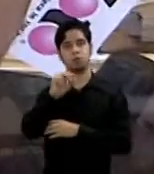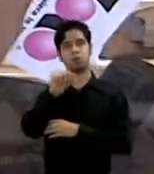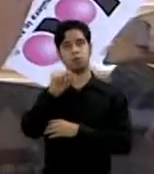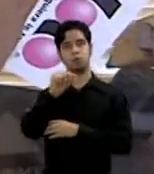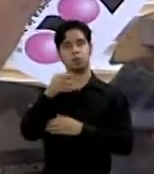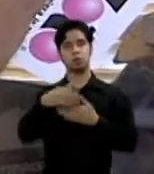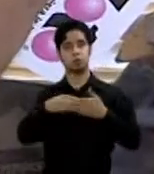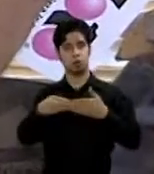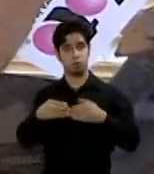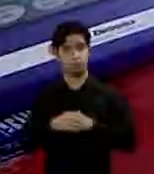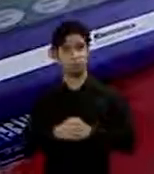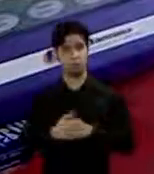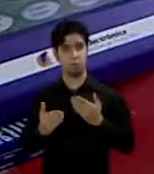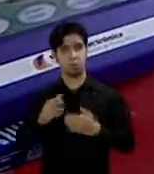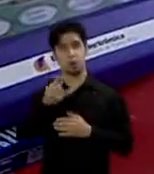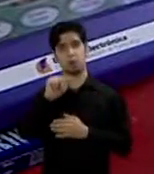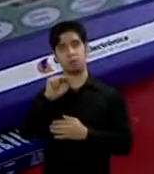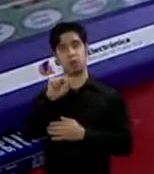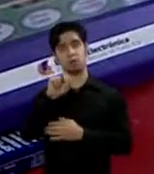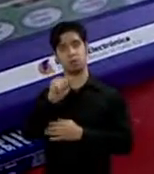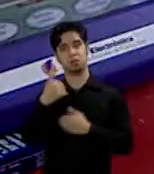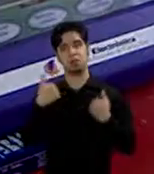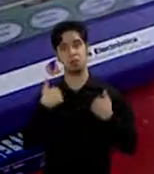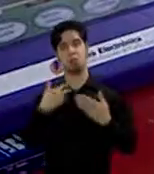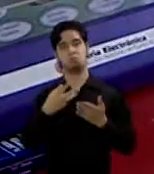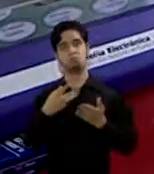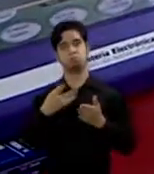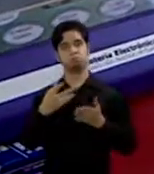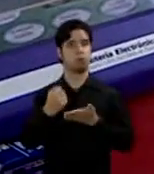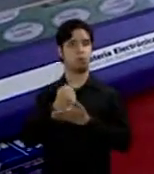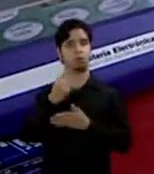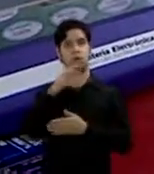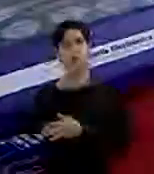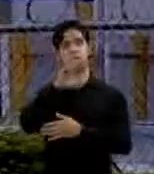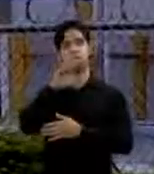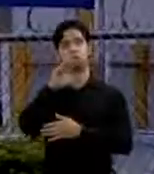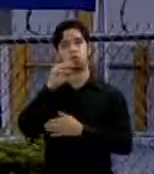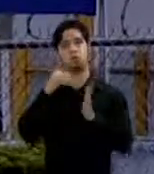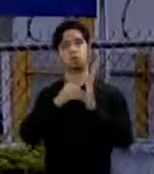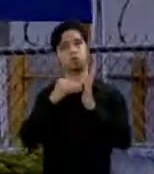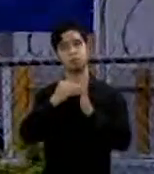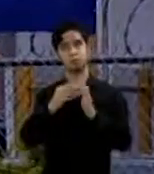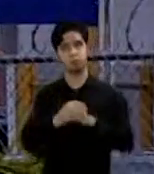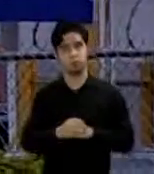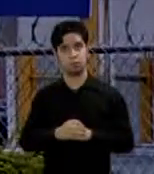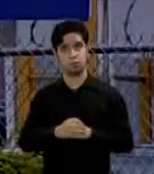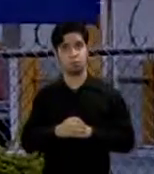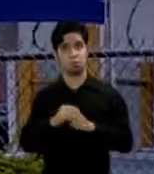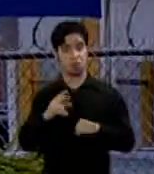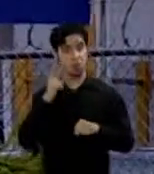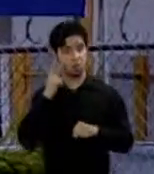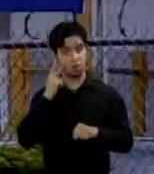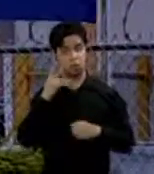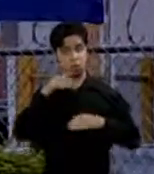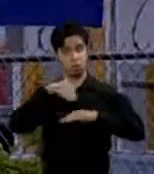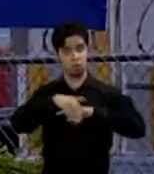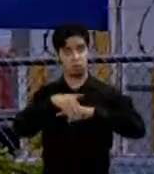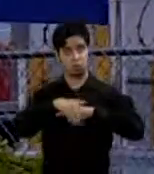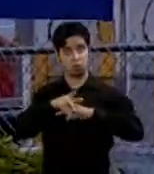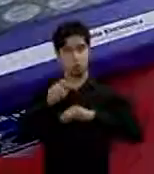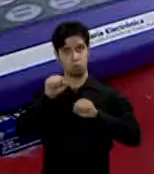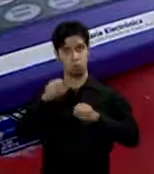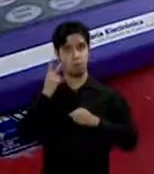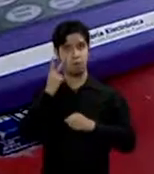revancha tiene un premio de 500.000 dólares. Recuerde sintonizar Puerto Rico TV a las 10 de la noche para ver la transmisión en